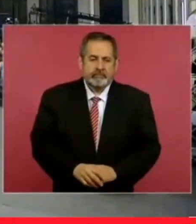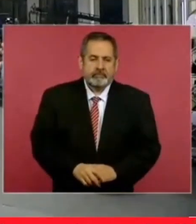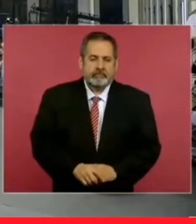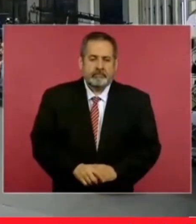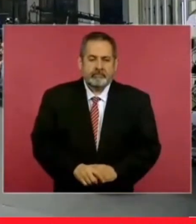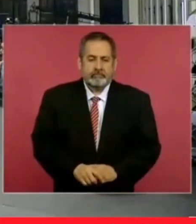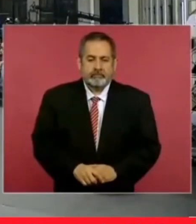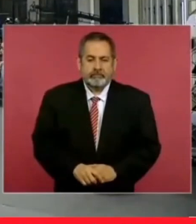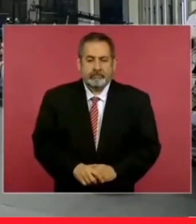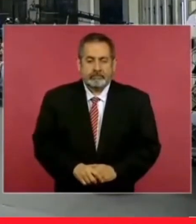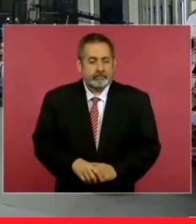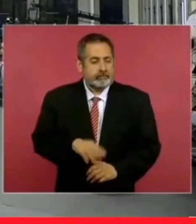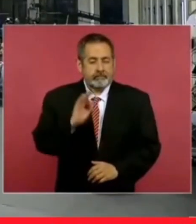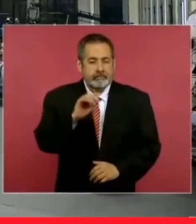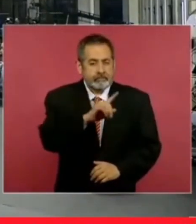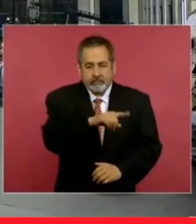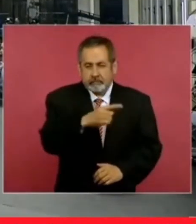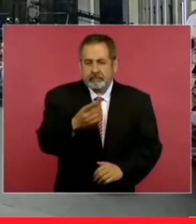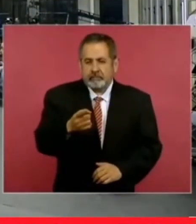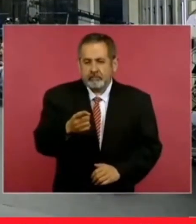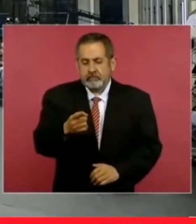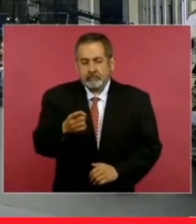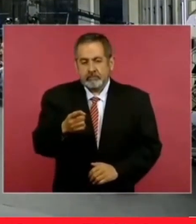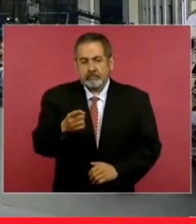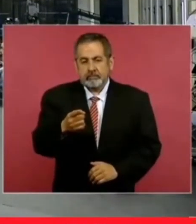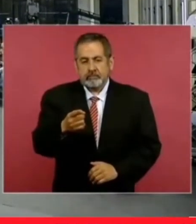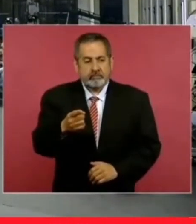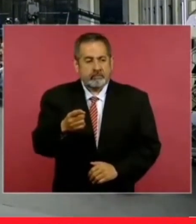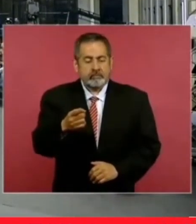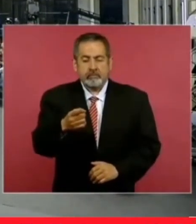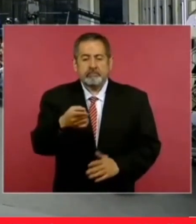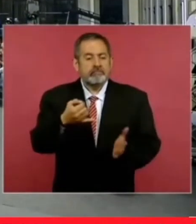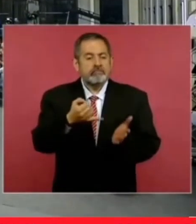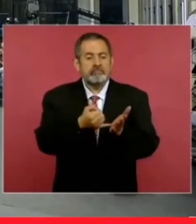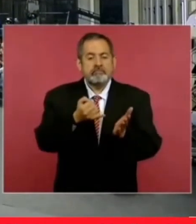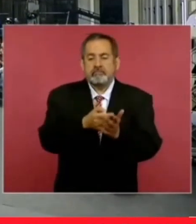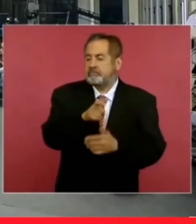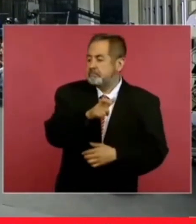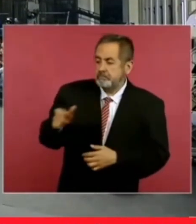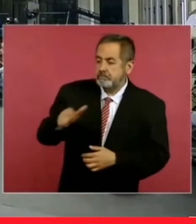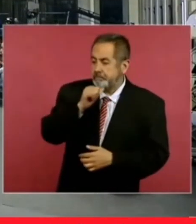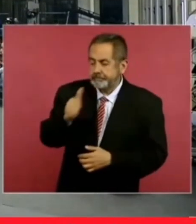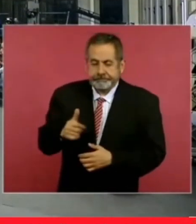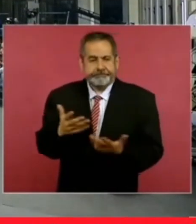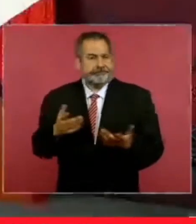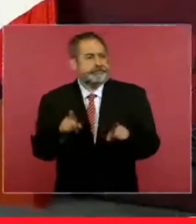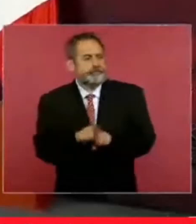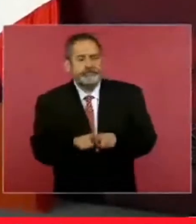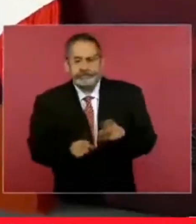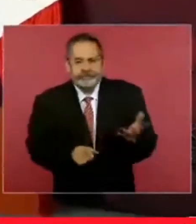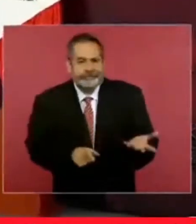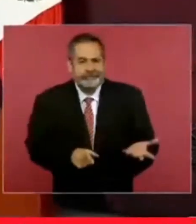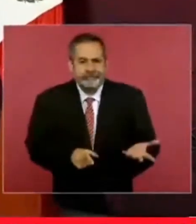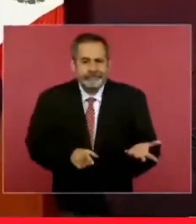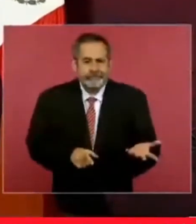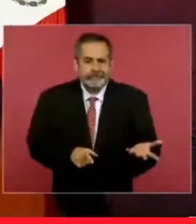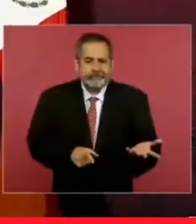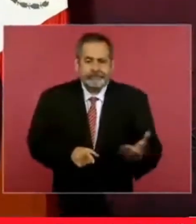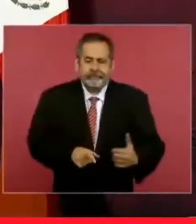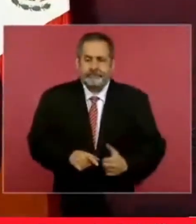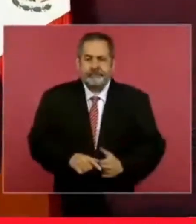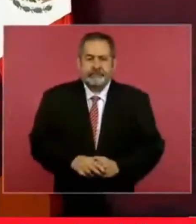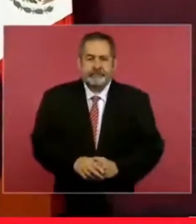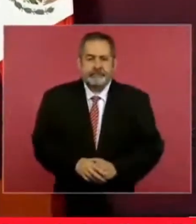y lo llevamos a que no pagaban impuestos es igual entonces